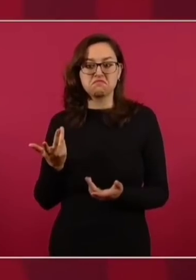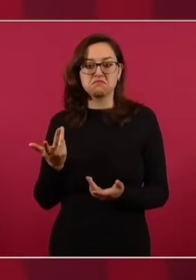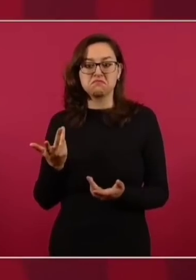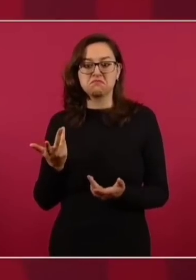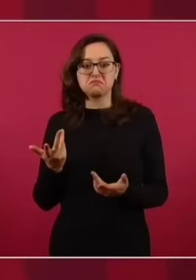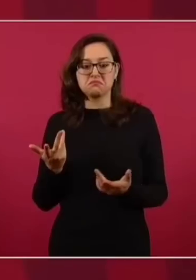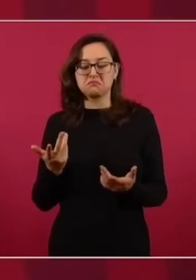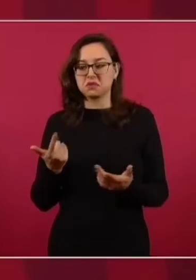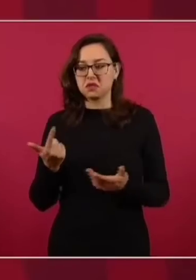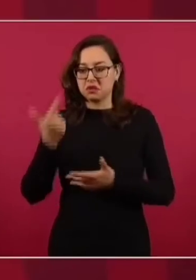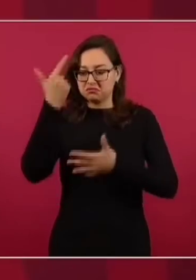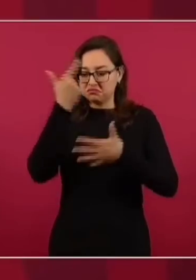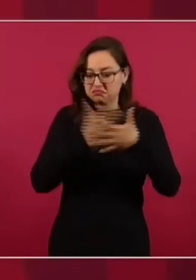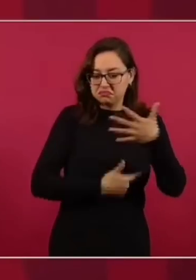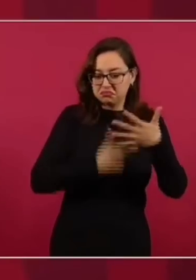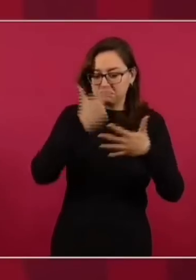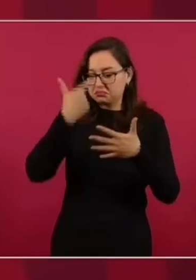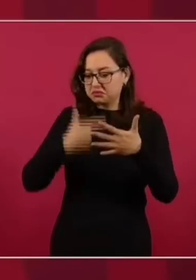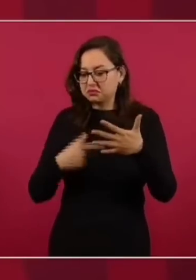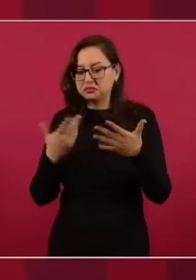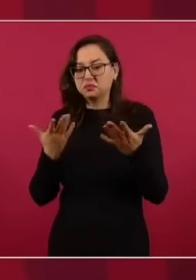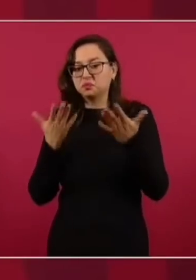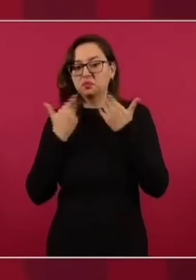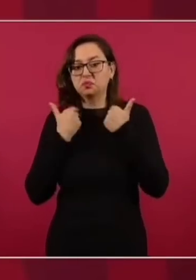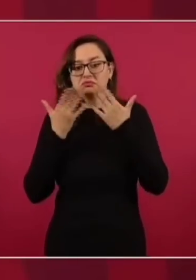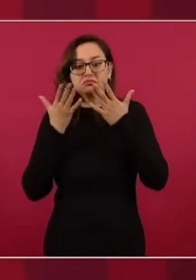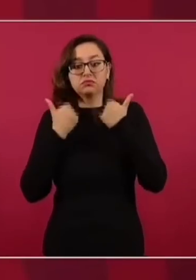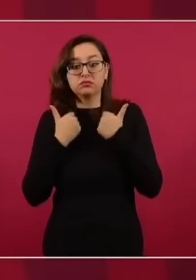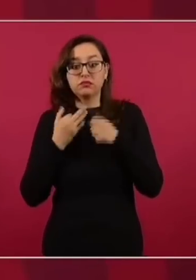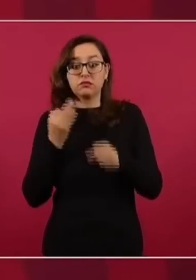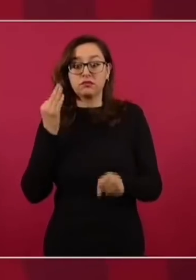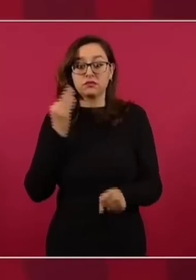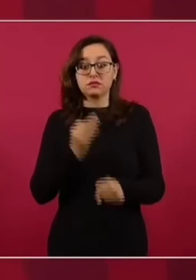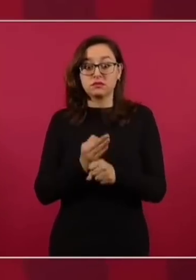de ahora es predominante.